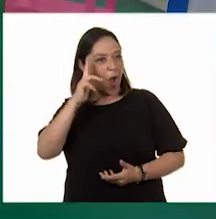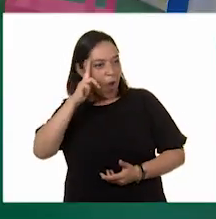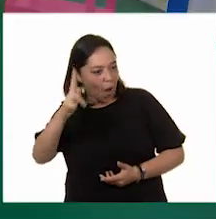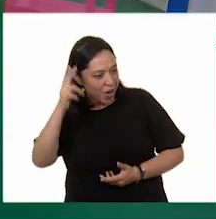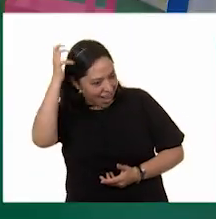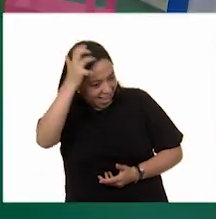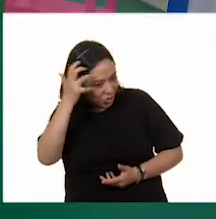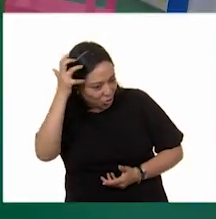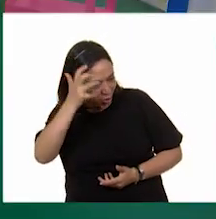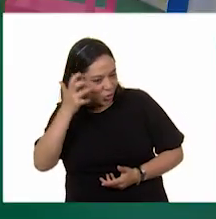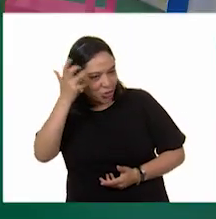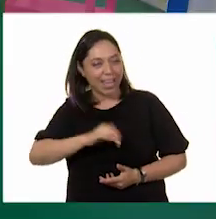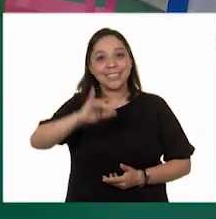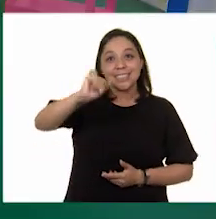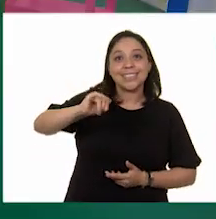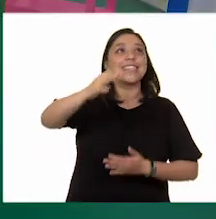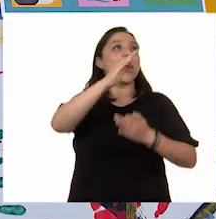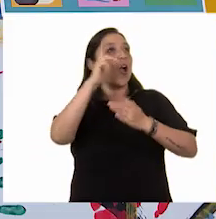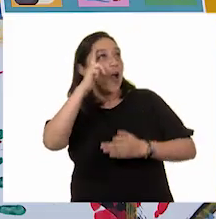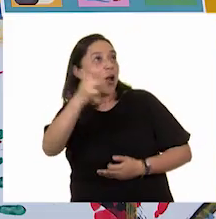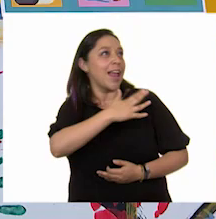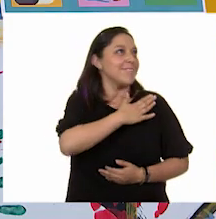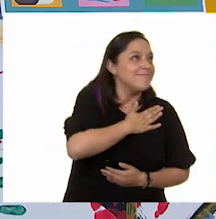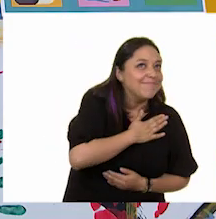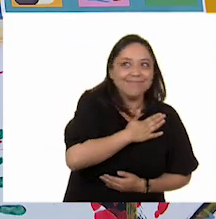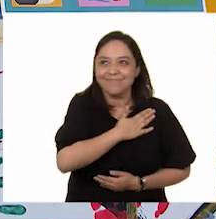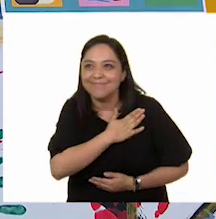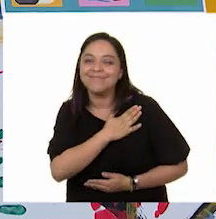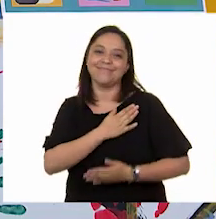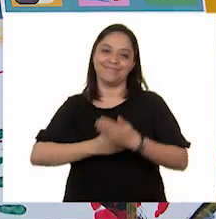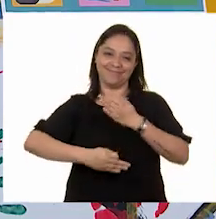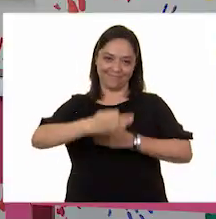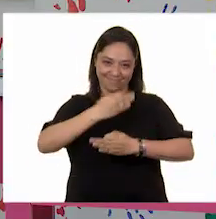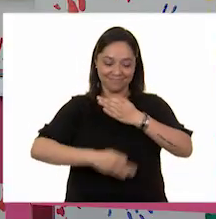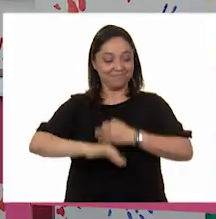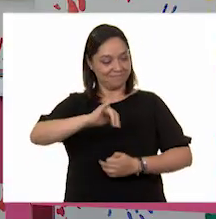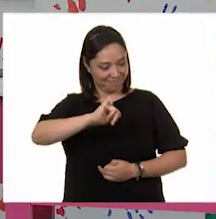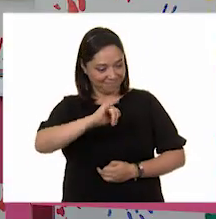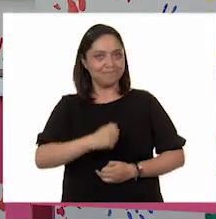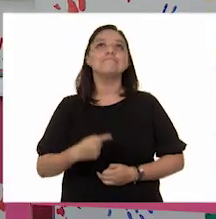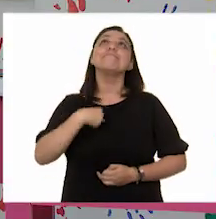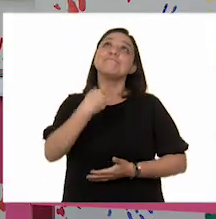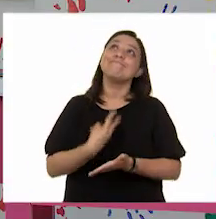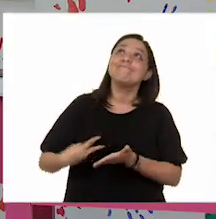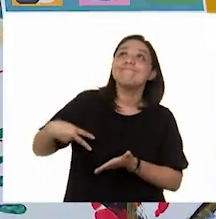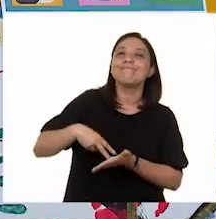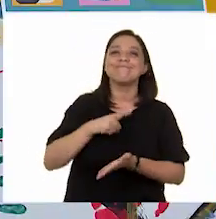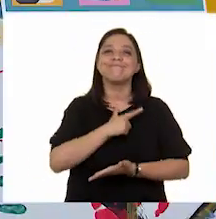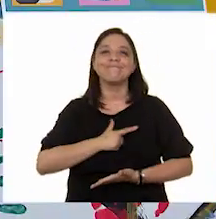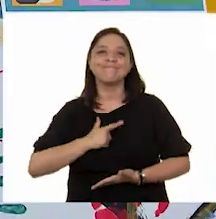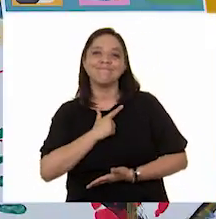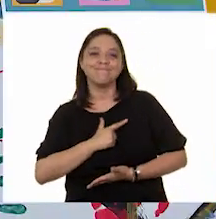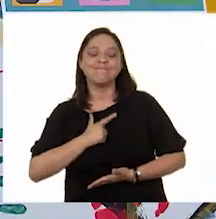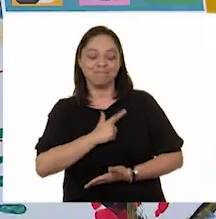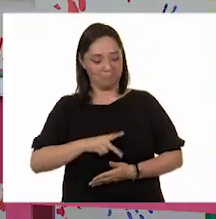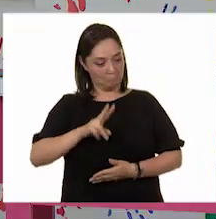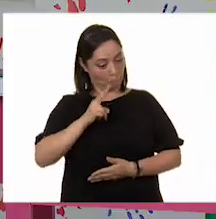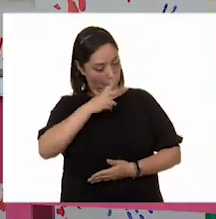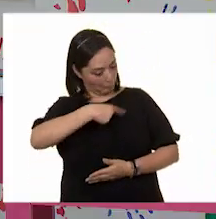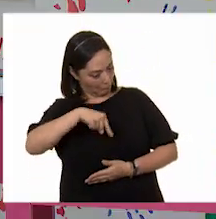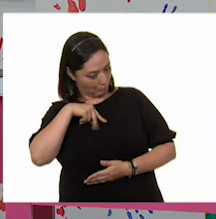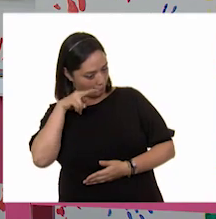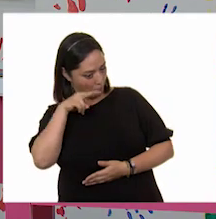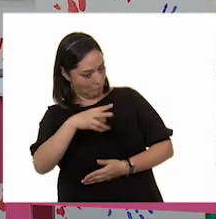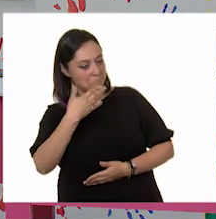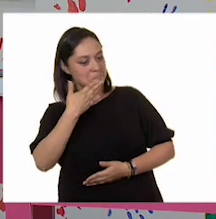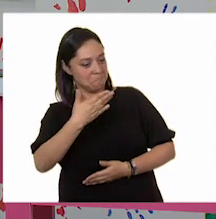con mano en el corazón. Igual a ti, Erick. Nos saludamos. Me da gusto estar aquí. Sí, a nosotros también. Qué bueno que